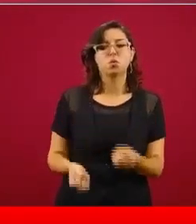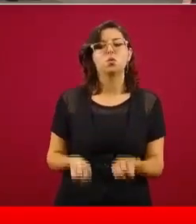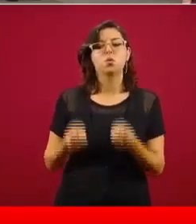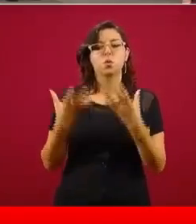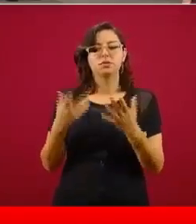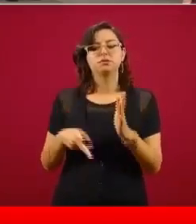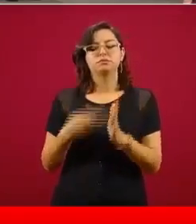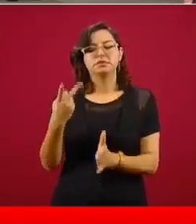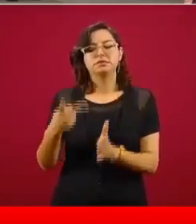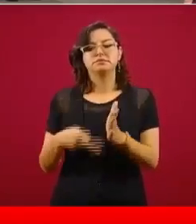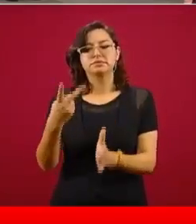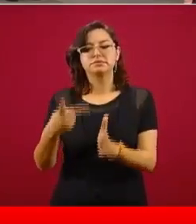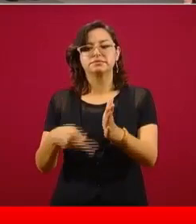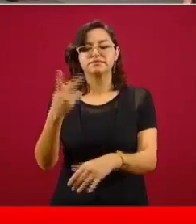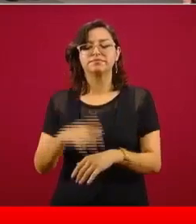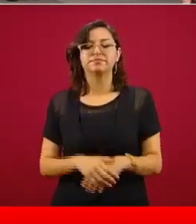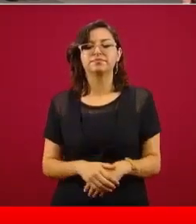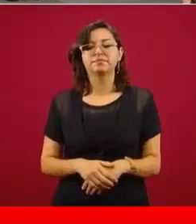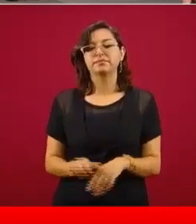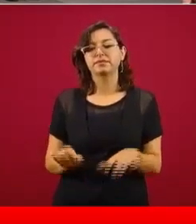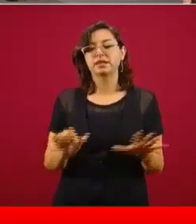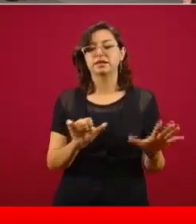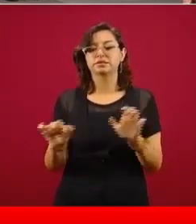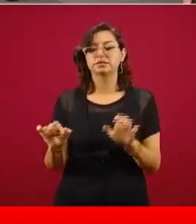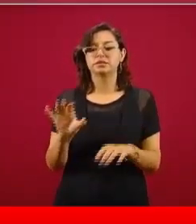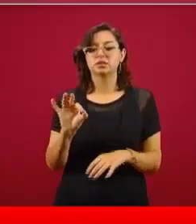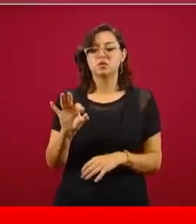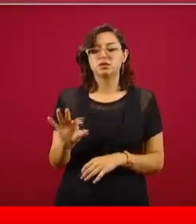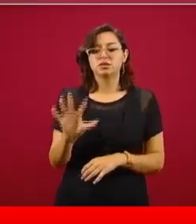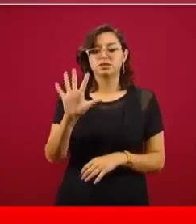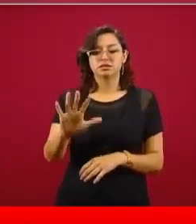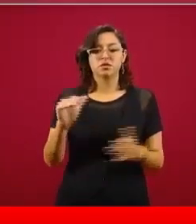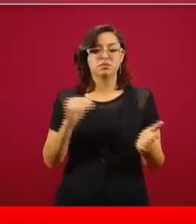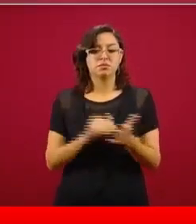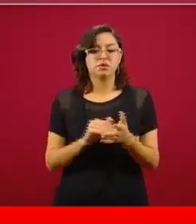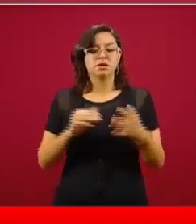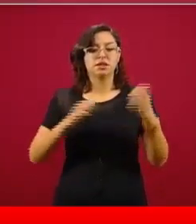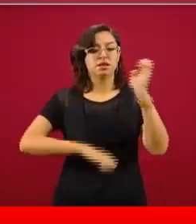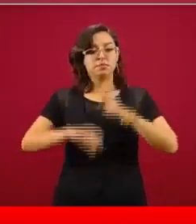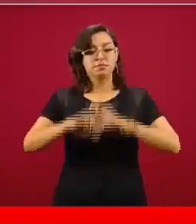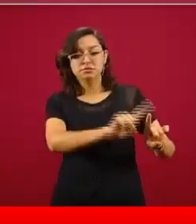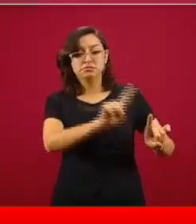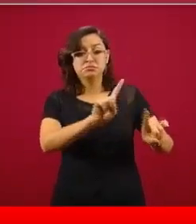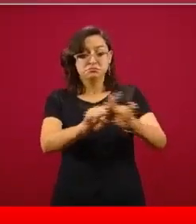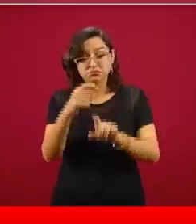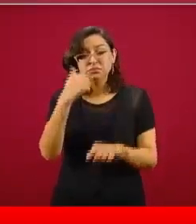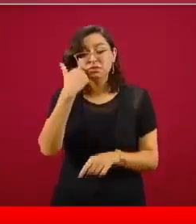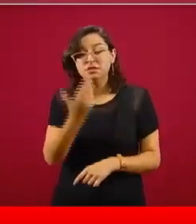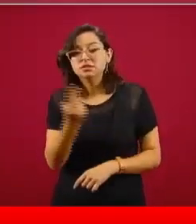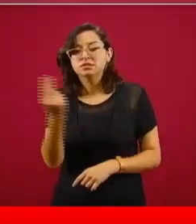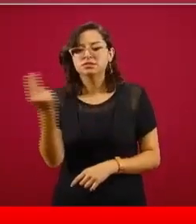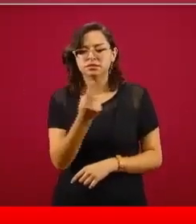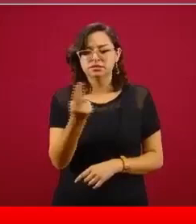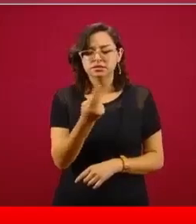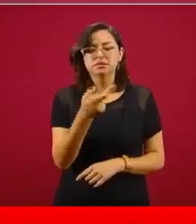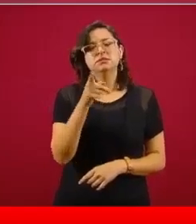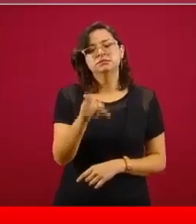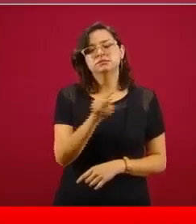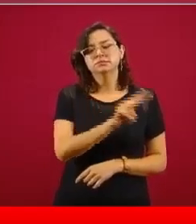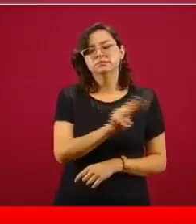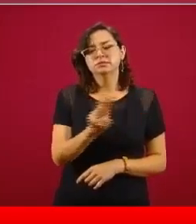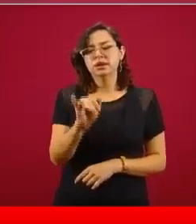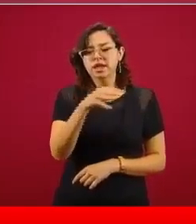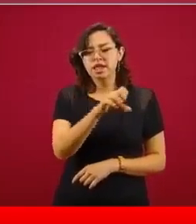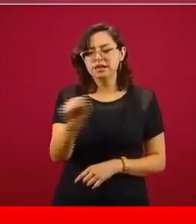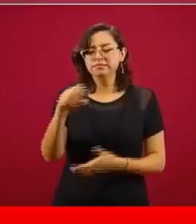Y seguirlos invitando a los 645 mil empresarios solidarios a que acudan a la página del IMSS y